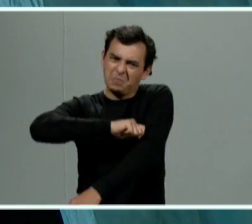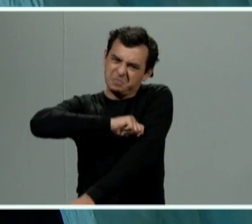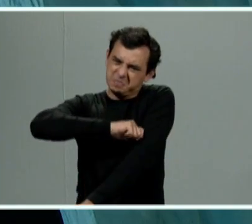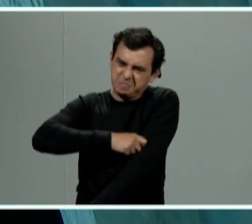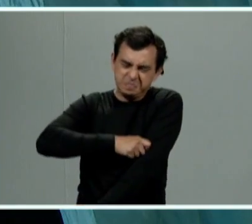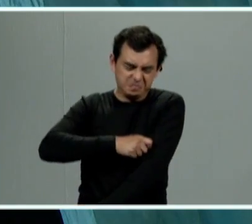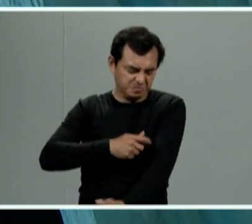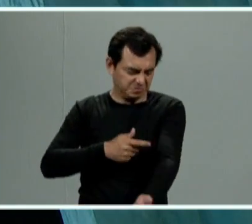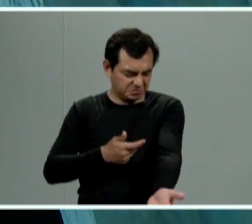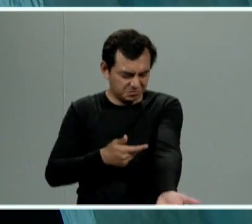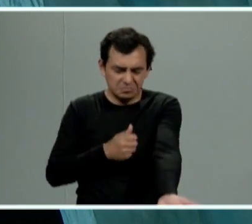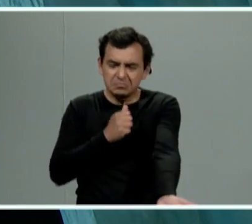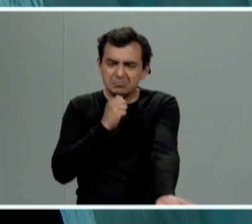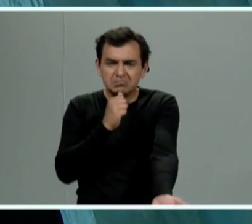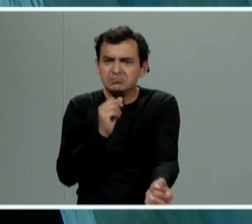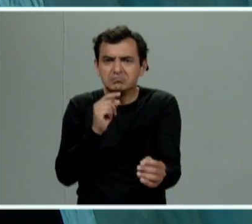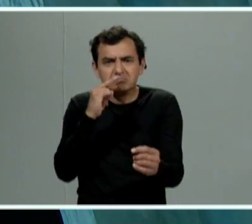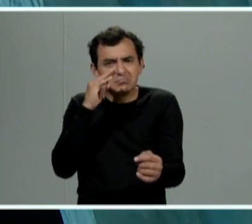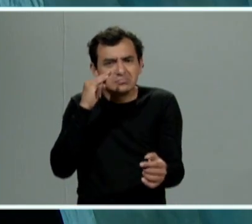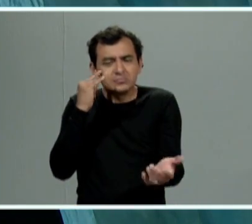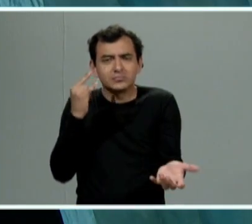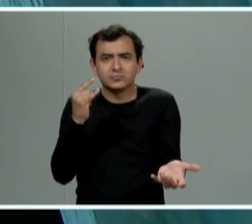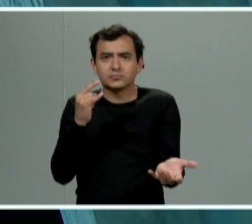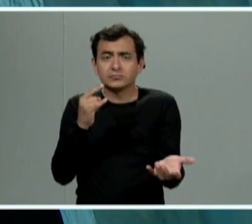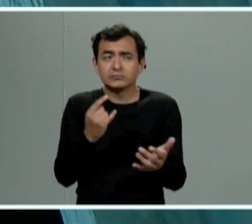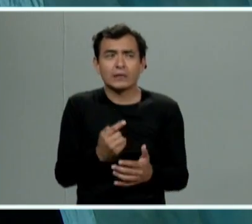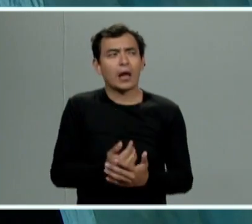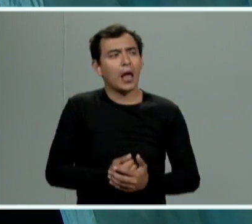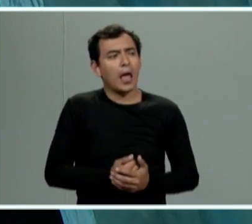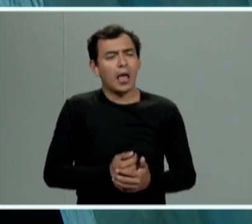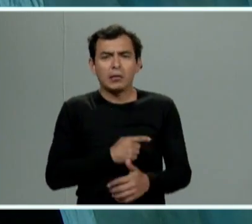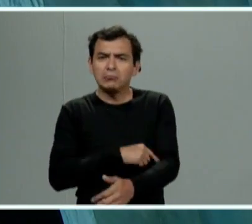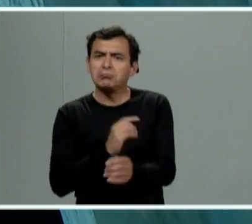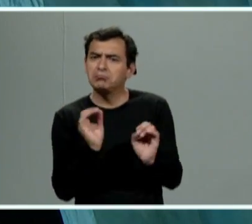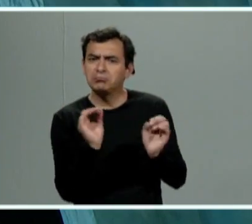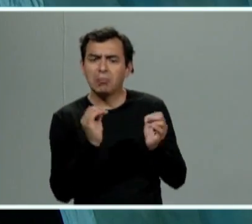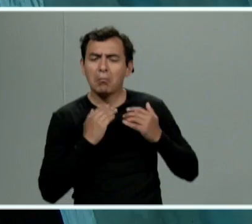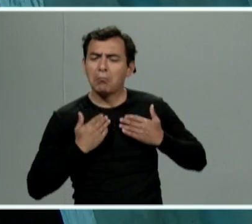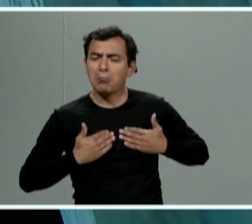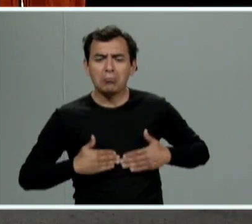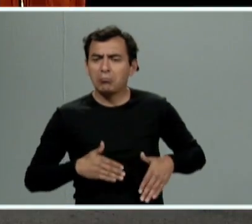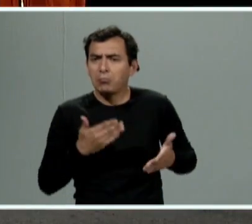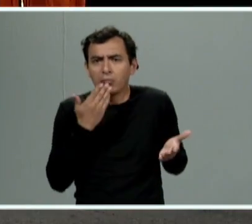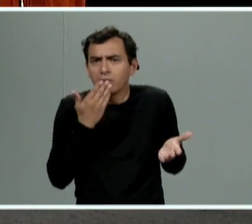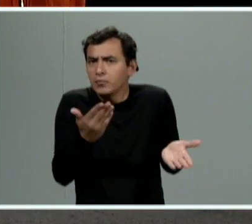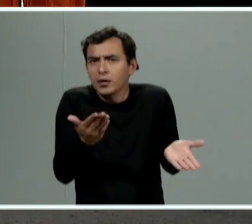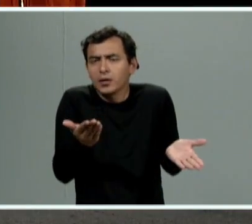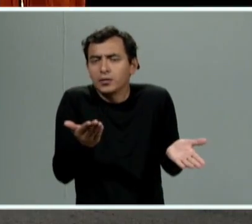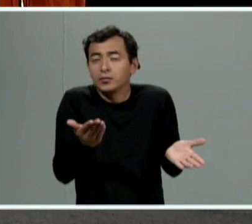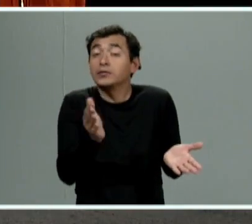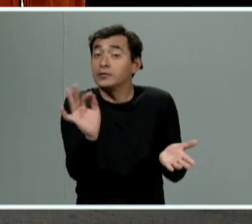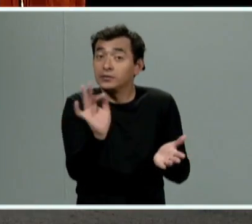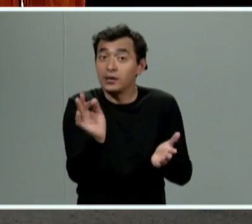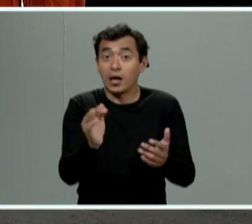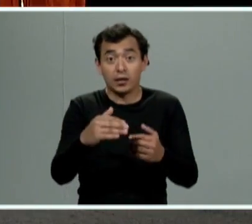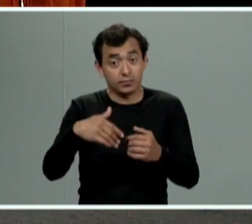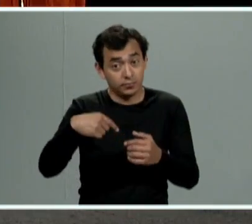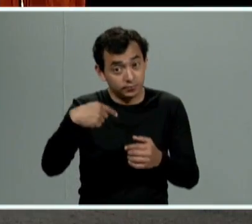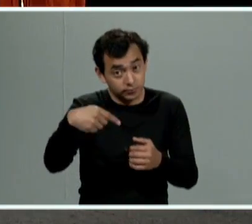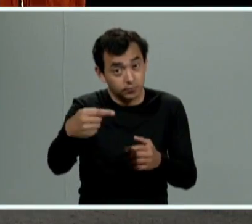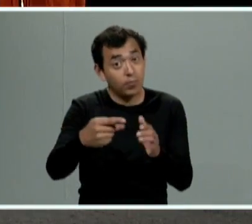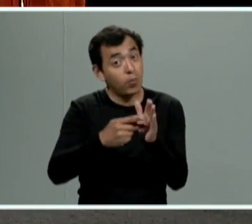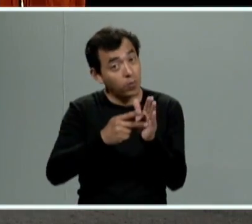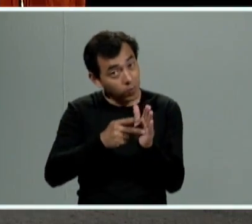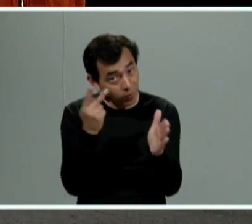van a dejar como tal una marca pero no esperar a decir bueno no tengo la marca porque posiblemente la siguiente acción